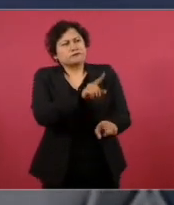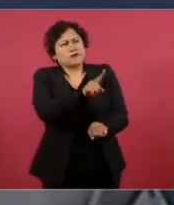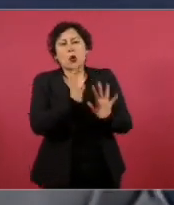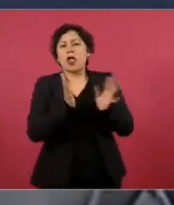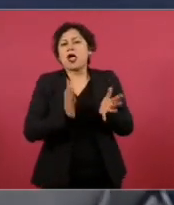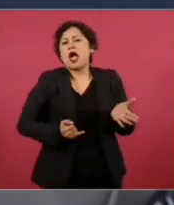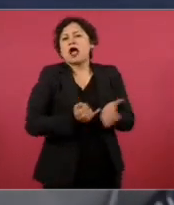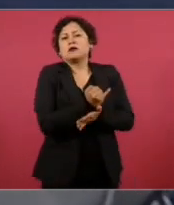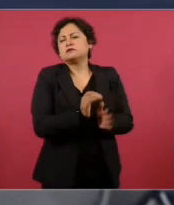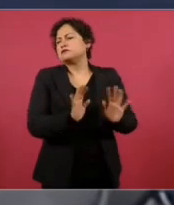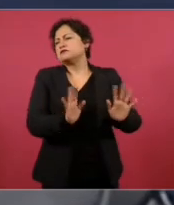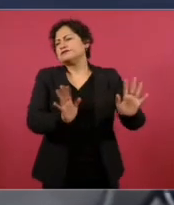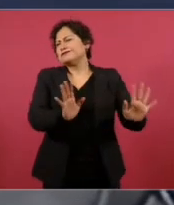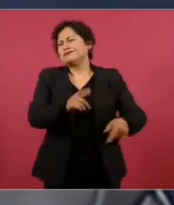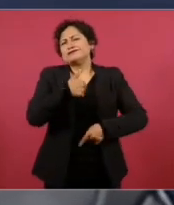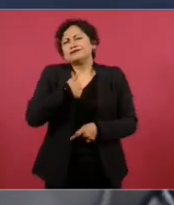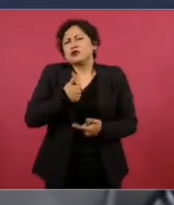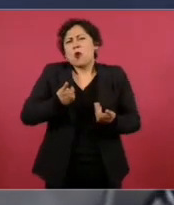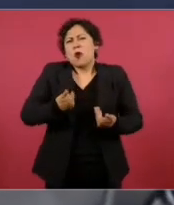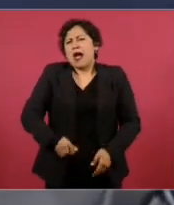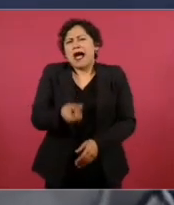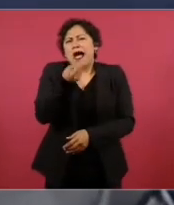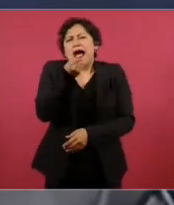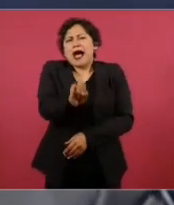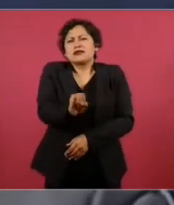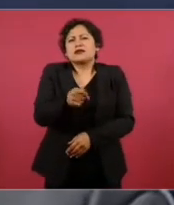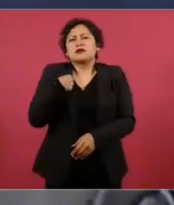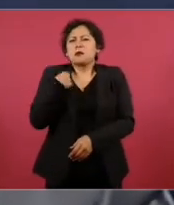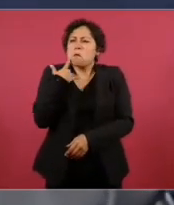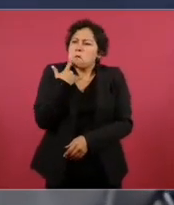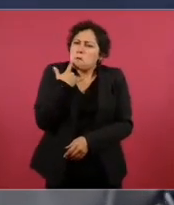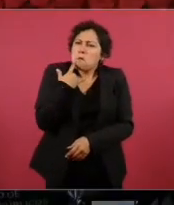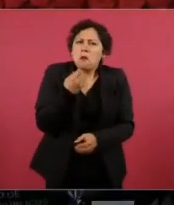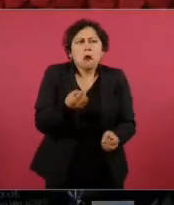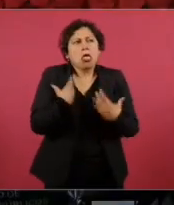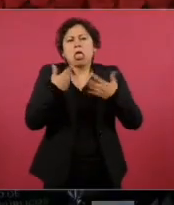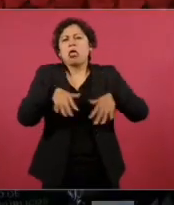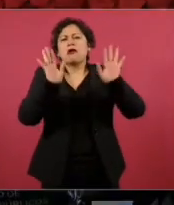estoy acostumbrado. Vamos a seguir. Estoy acostumbrado a luchar y estoy acostumbrado a no dejarme. Entonces, vamos a esperar. Lo veremos. Dos preguntas breves.